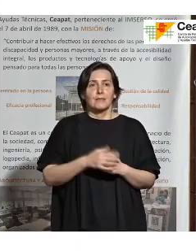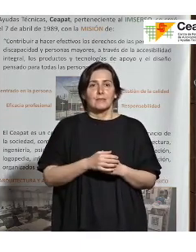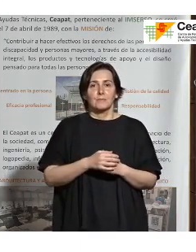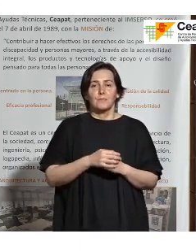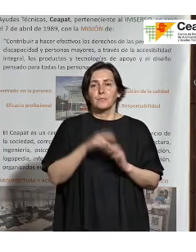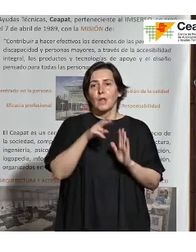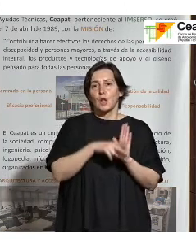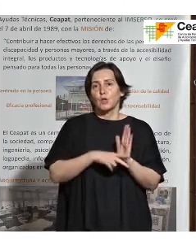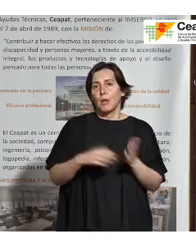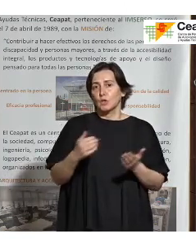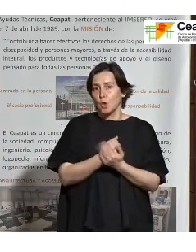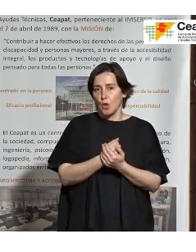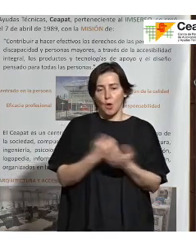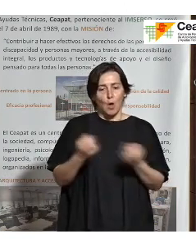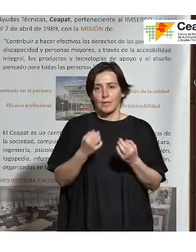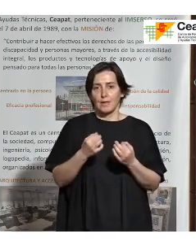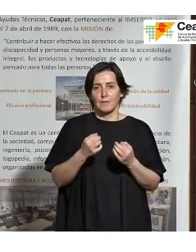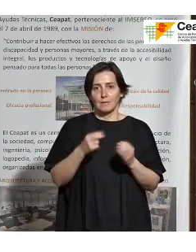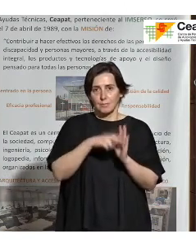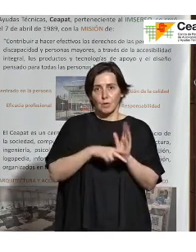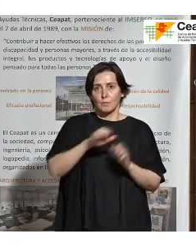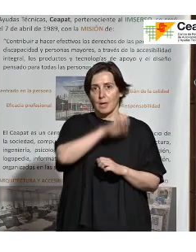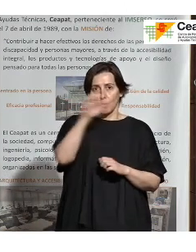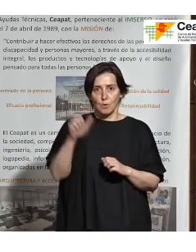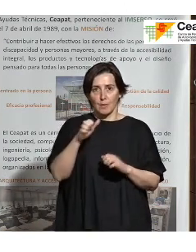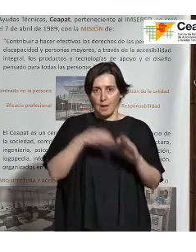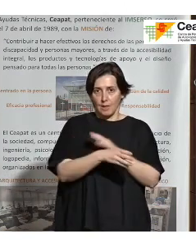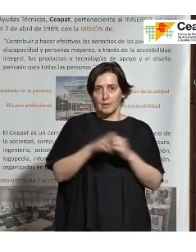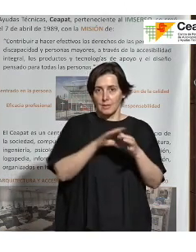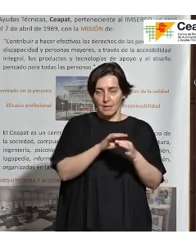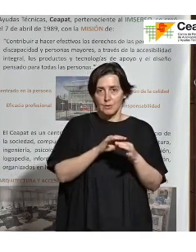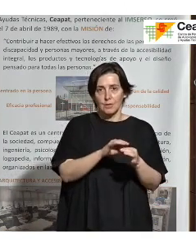sea todo como dice la norma europea en lo que se refiere a Accesibilidad a TIC,